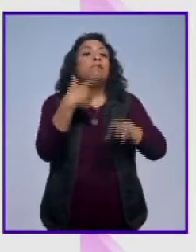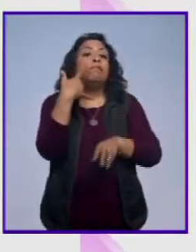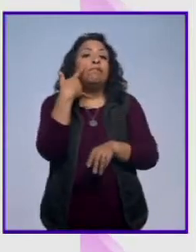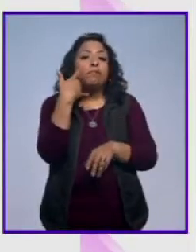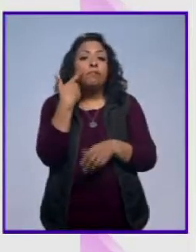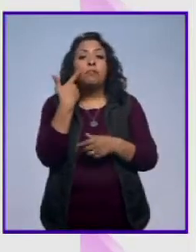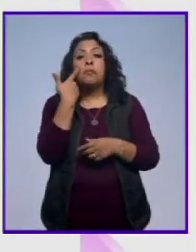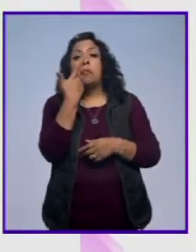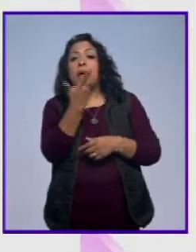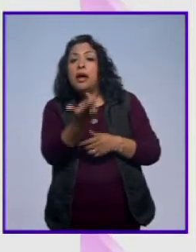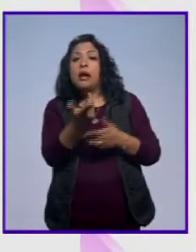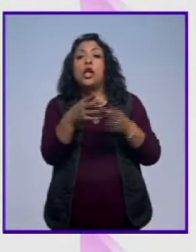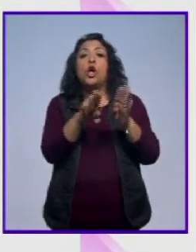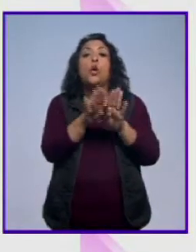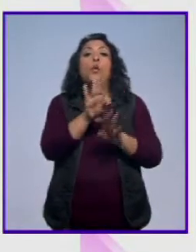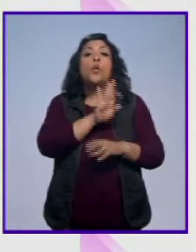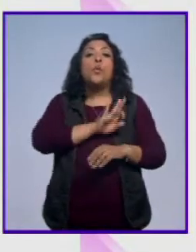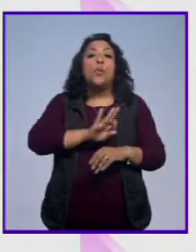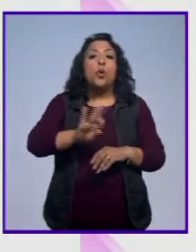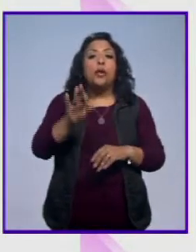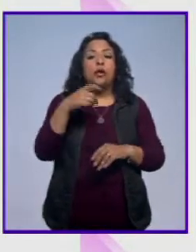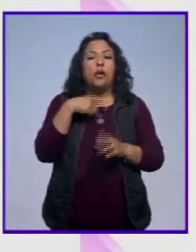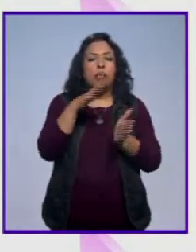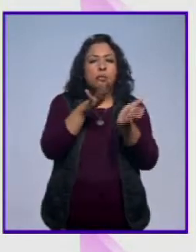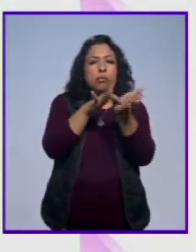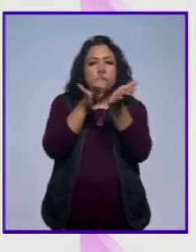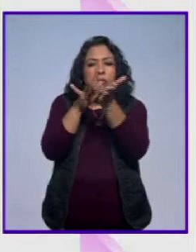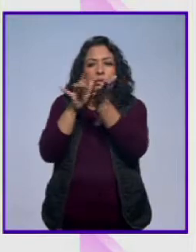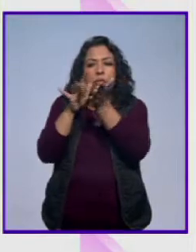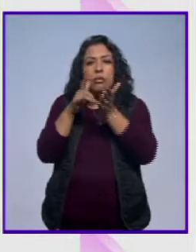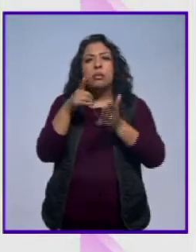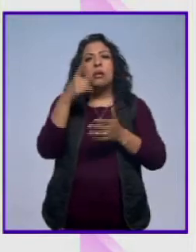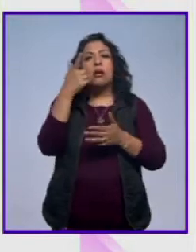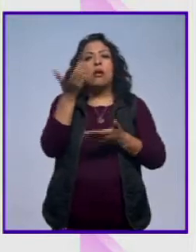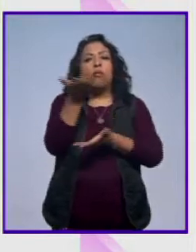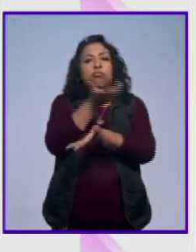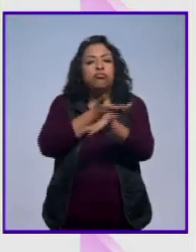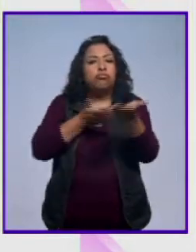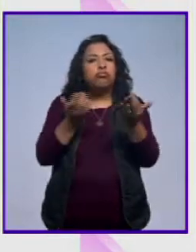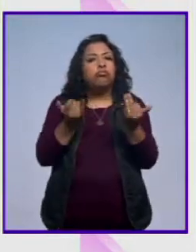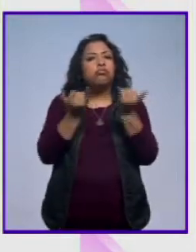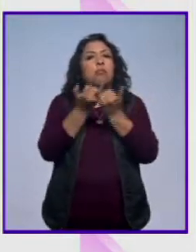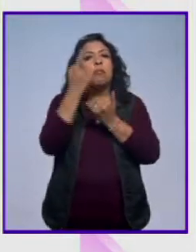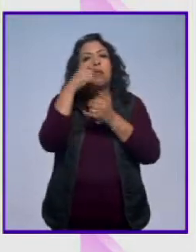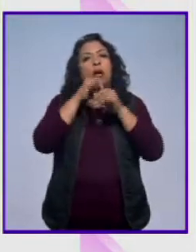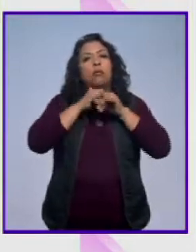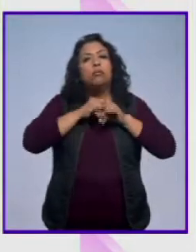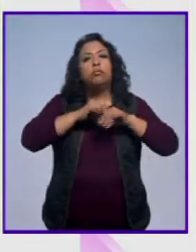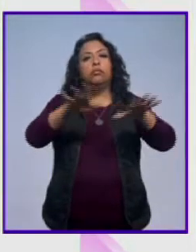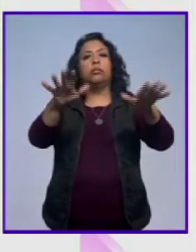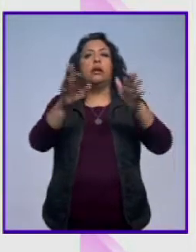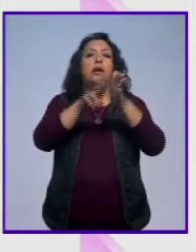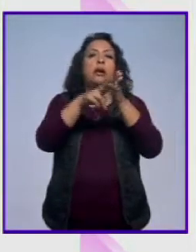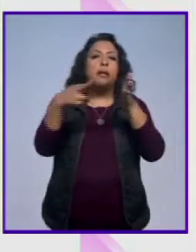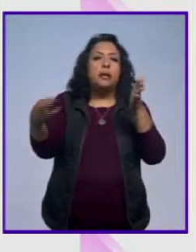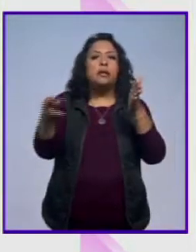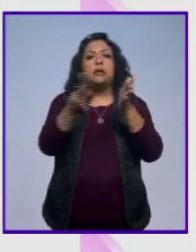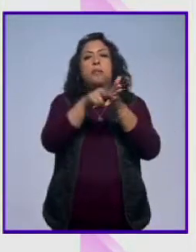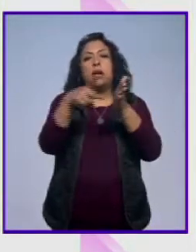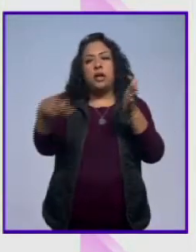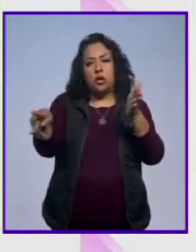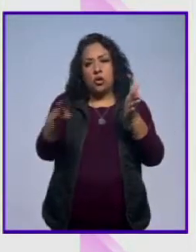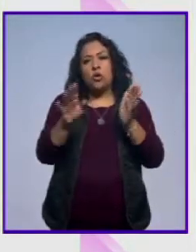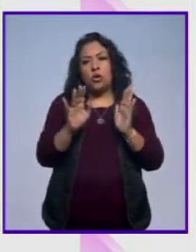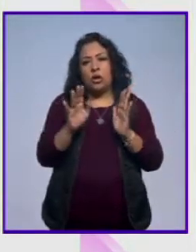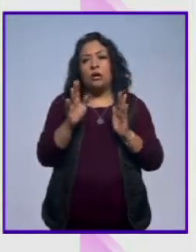vean cómo se puede uno enriquecer los medios y convivir en publicaciones, en revistas, en periódicos,